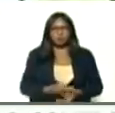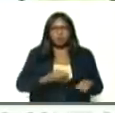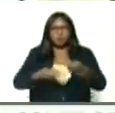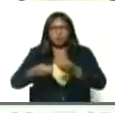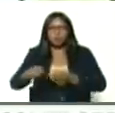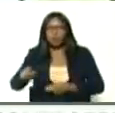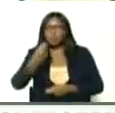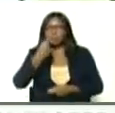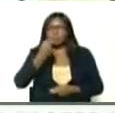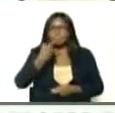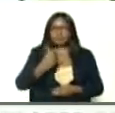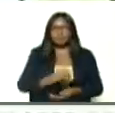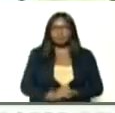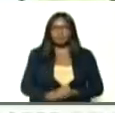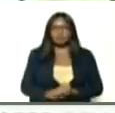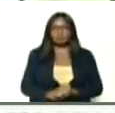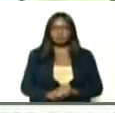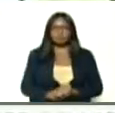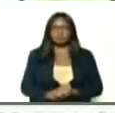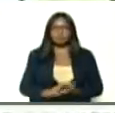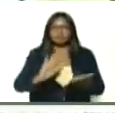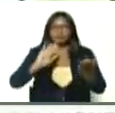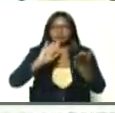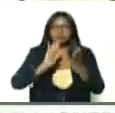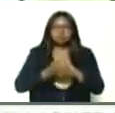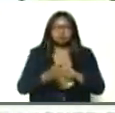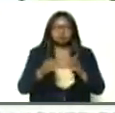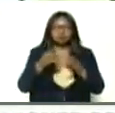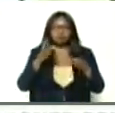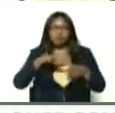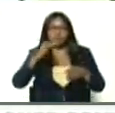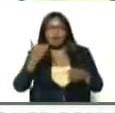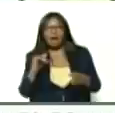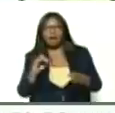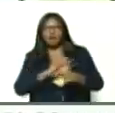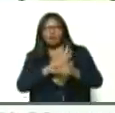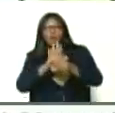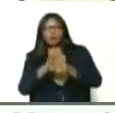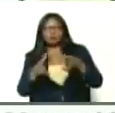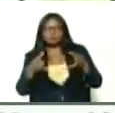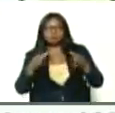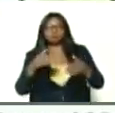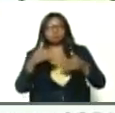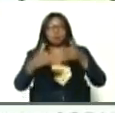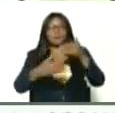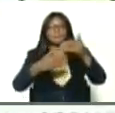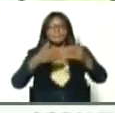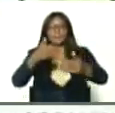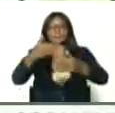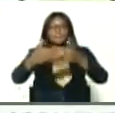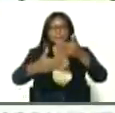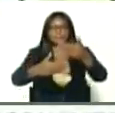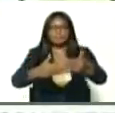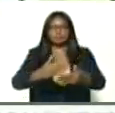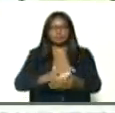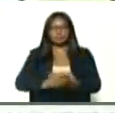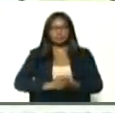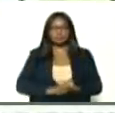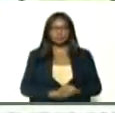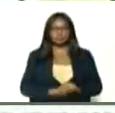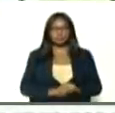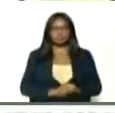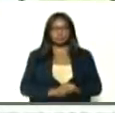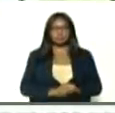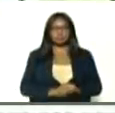tratamientos, cortar, las cadenas, de transmisión, avanzar, en, la